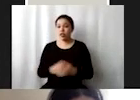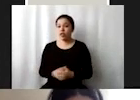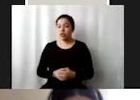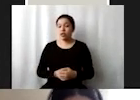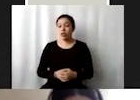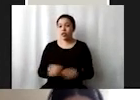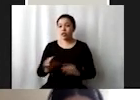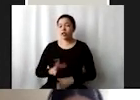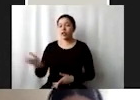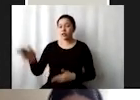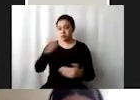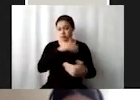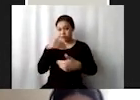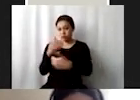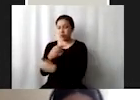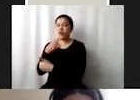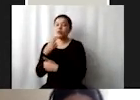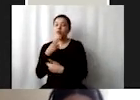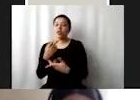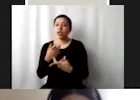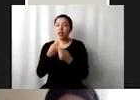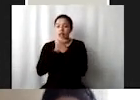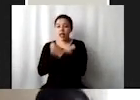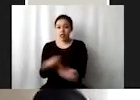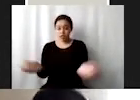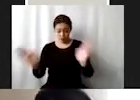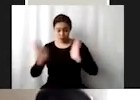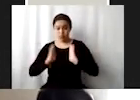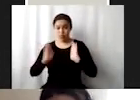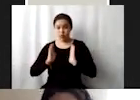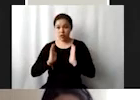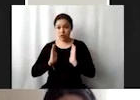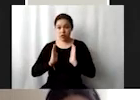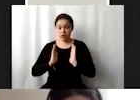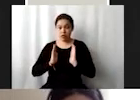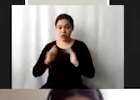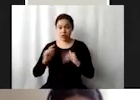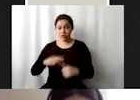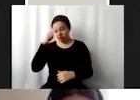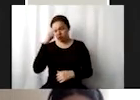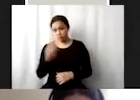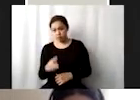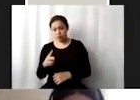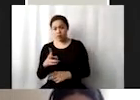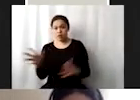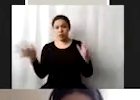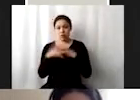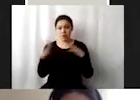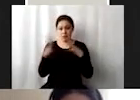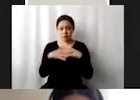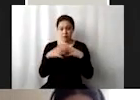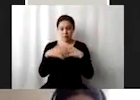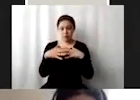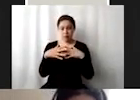utilización de niños soldados México no se considera asimismo un país de conflicto armado aunque lo es